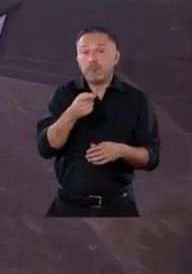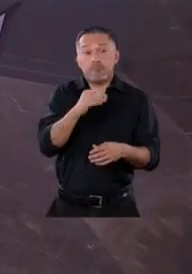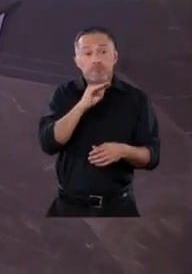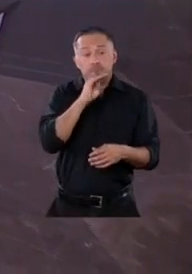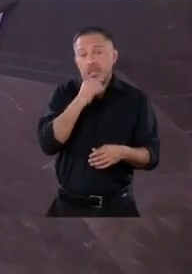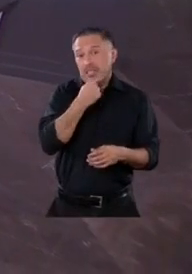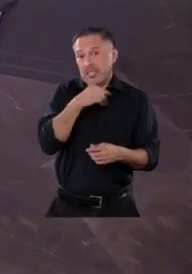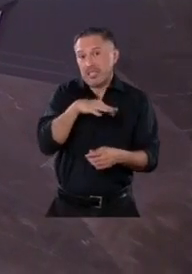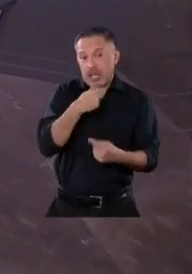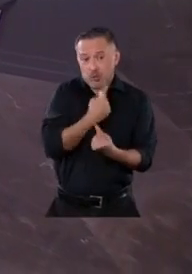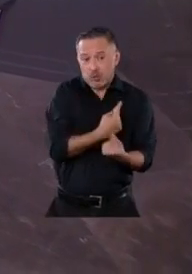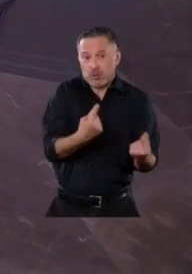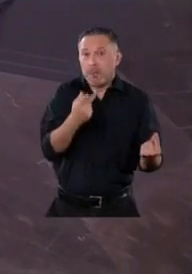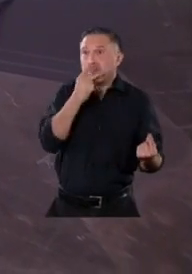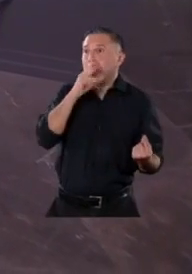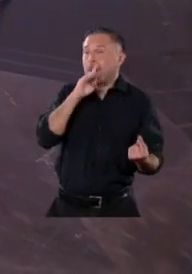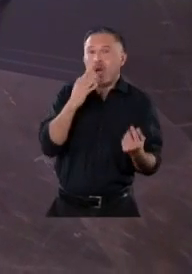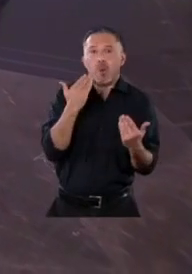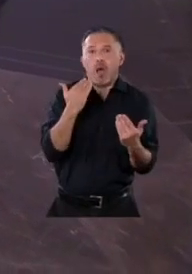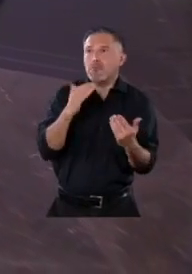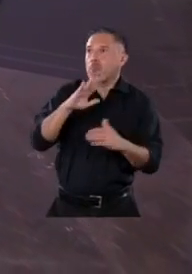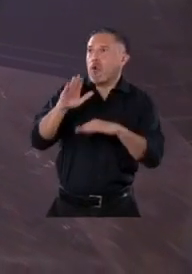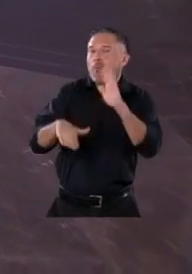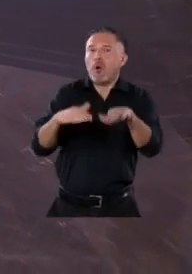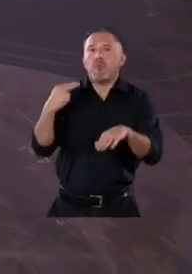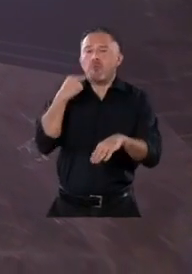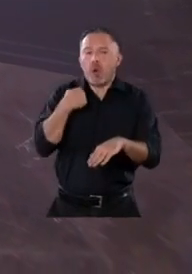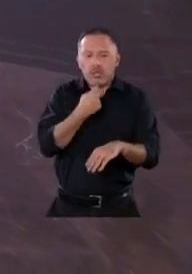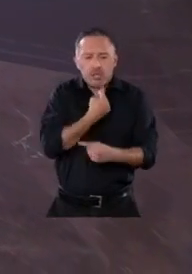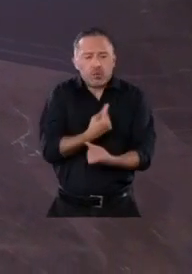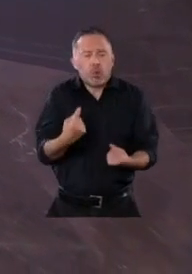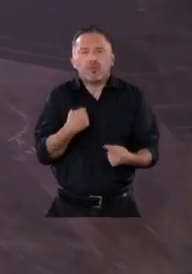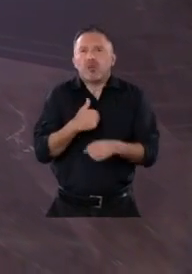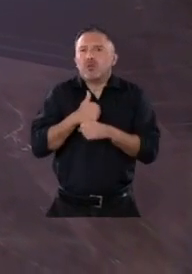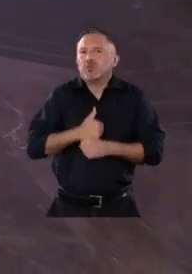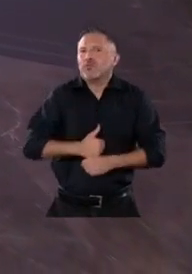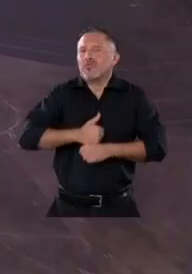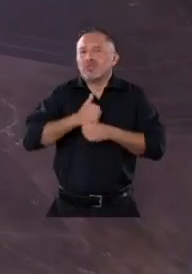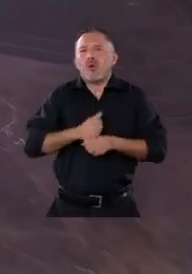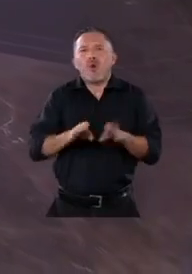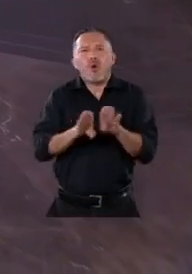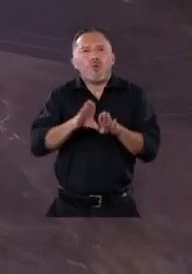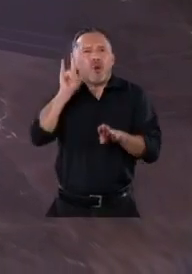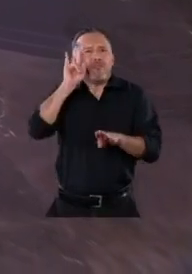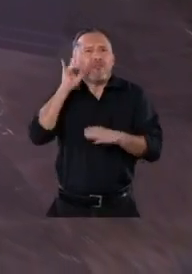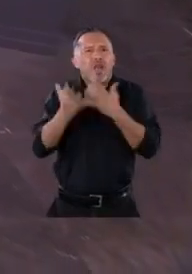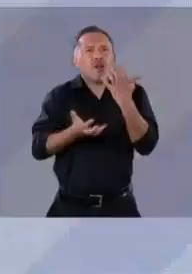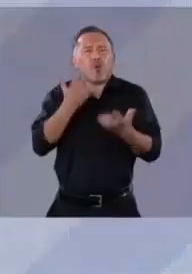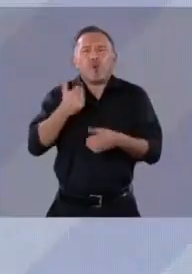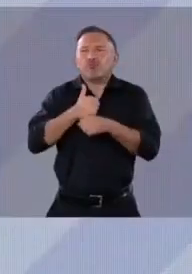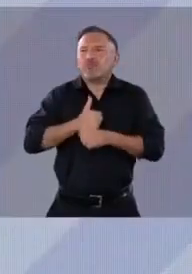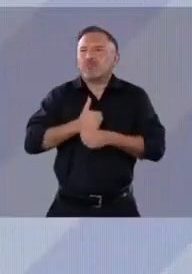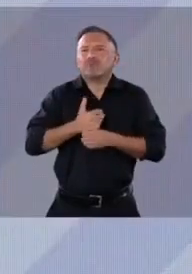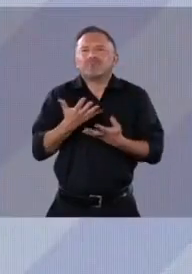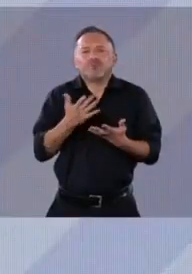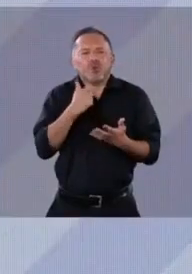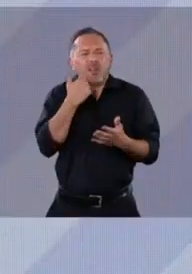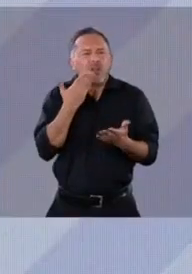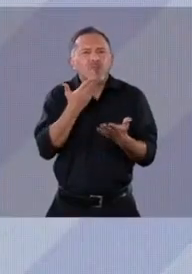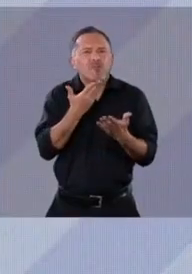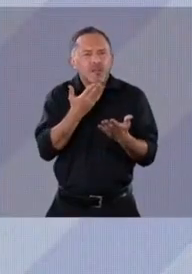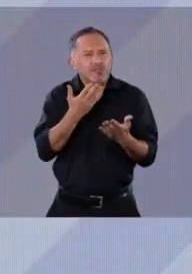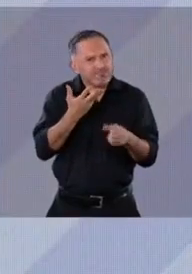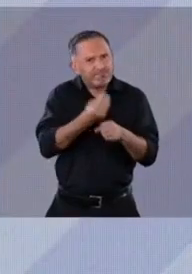enfrentan un infierno en su vida. Si nadie pide la palabra, déjenme sumar. Sua Chilgar, adelante. Quiero hablar de las madres